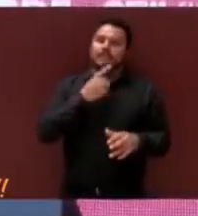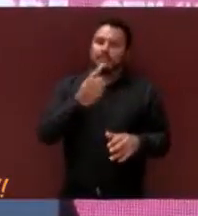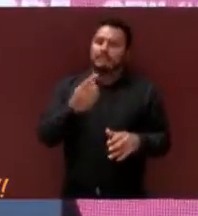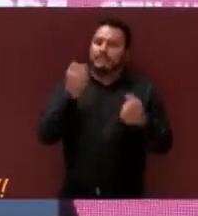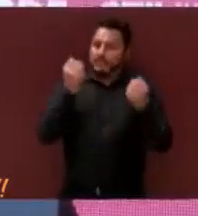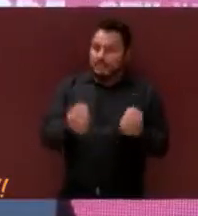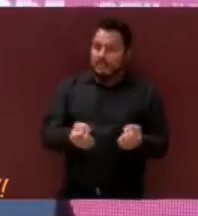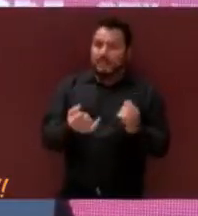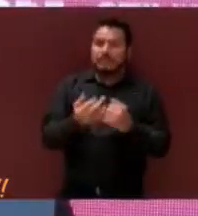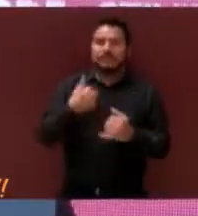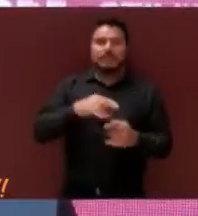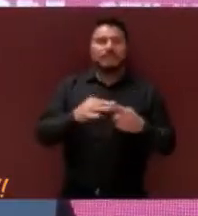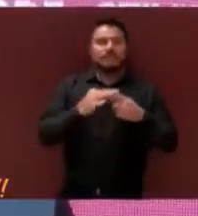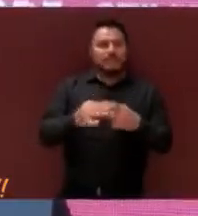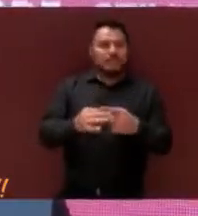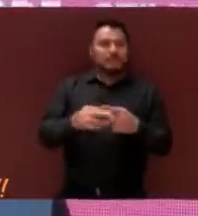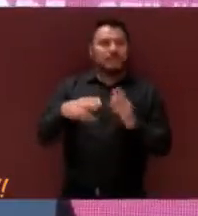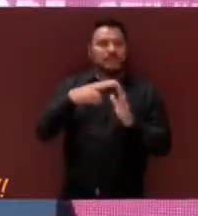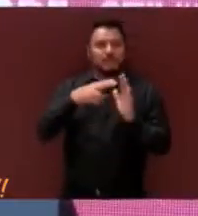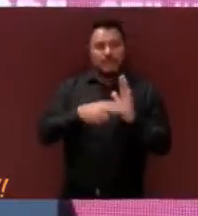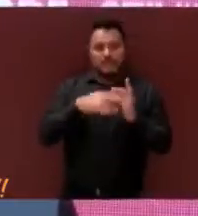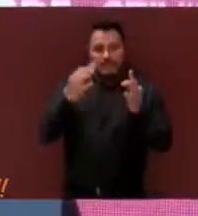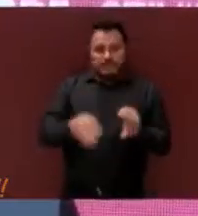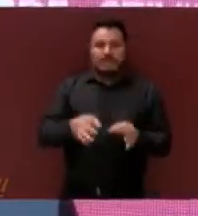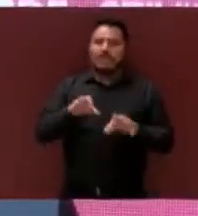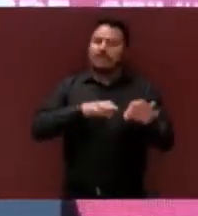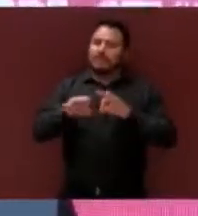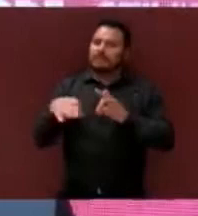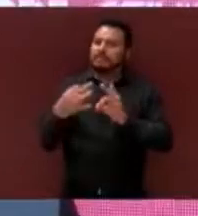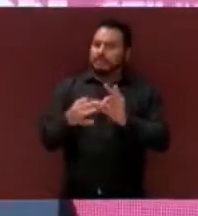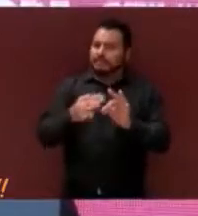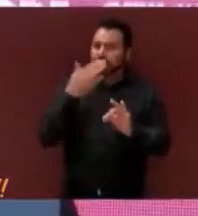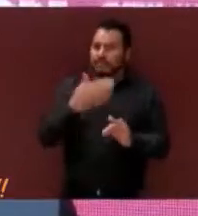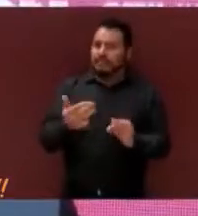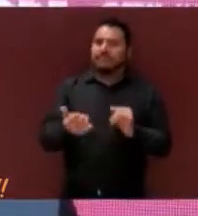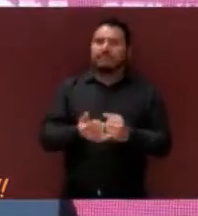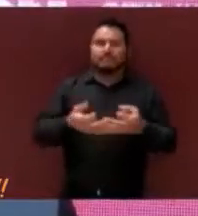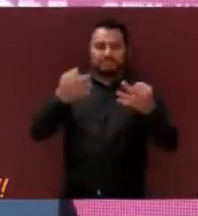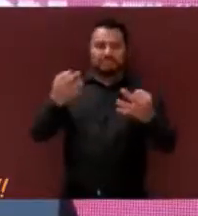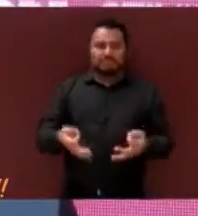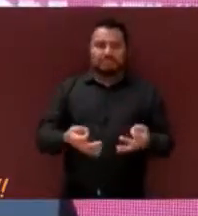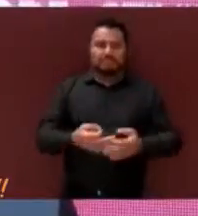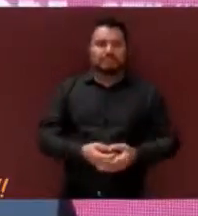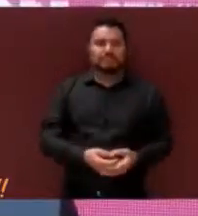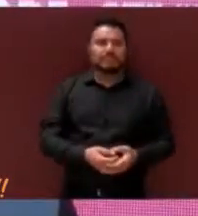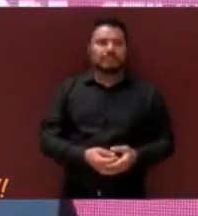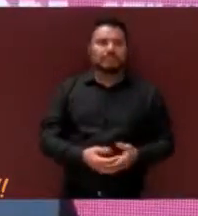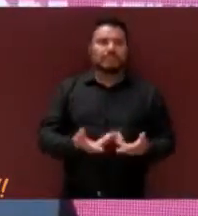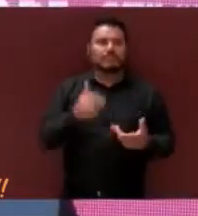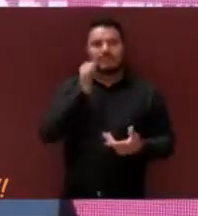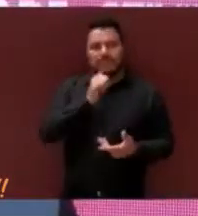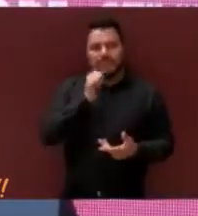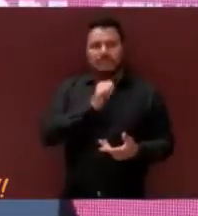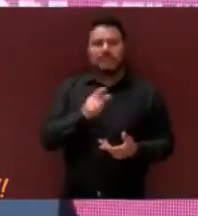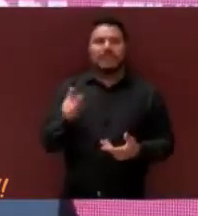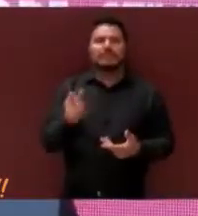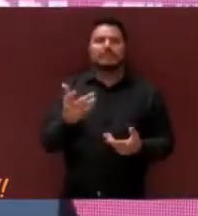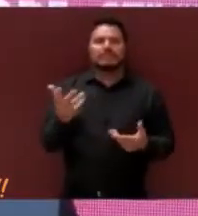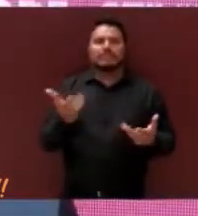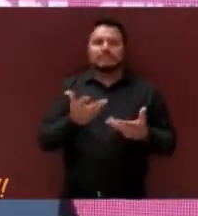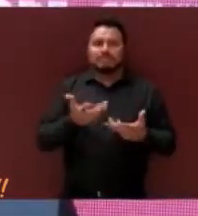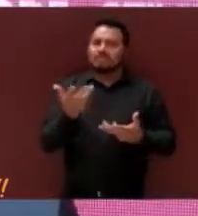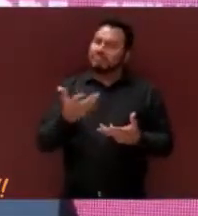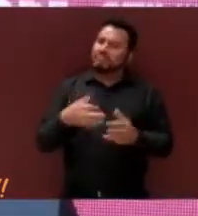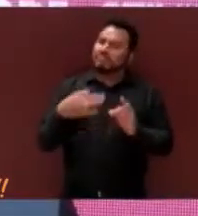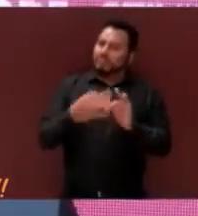dirección de normatividad trabajó a la par y al ritmo institucional de este ayuntamiento, siempre dando un certero